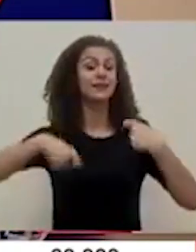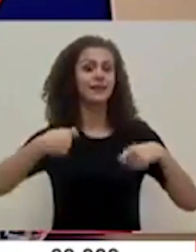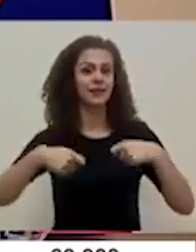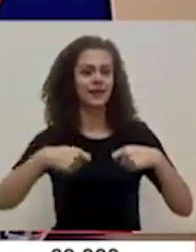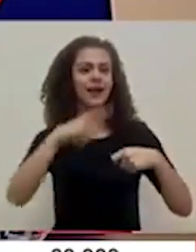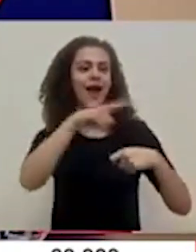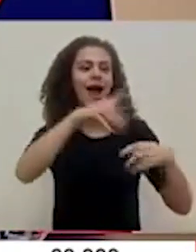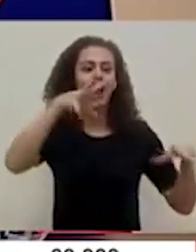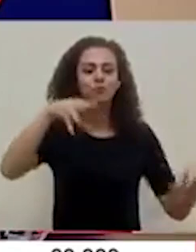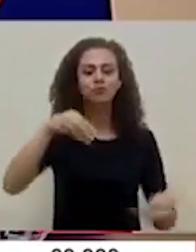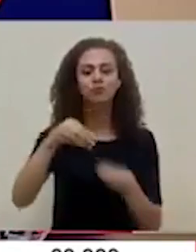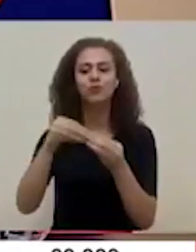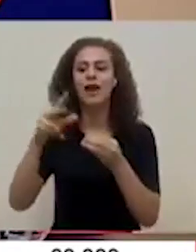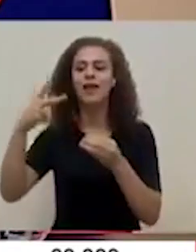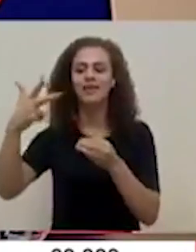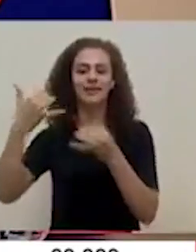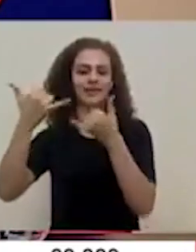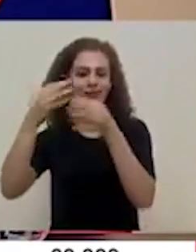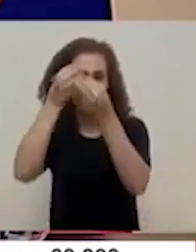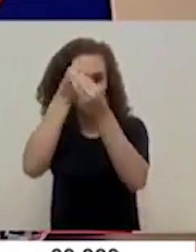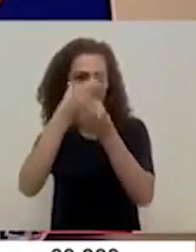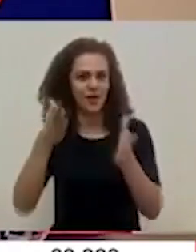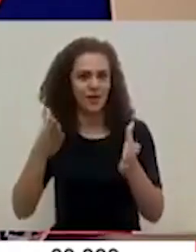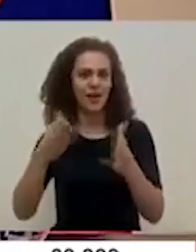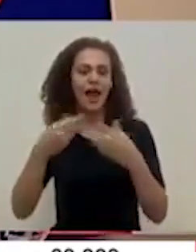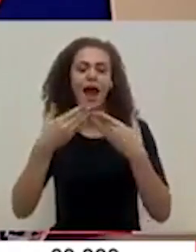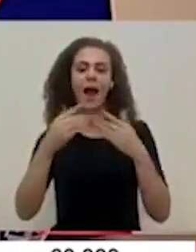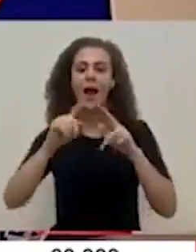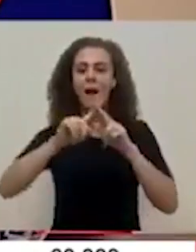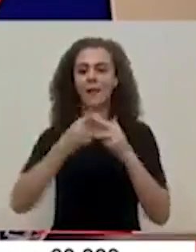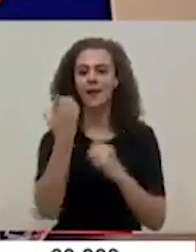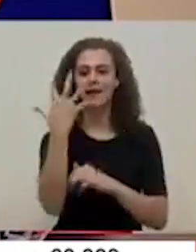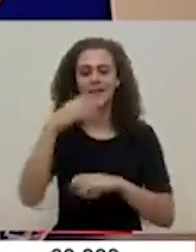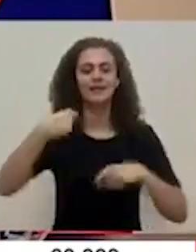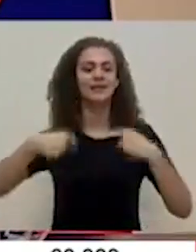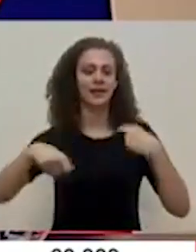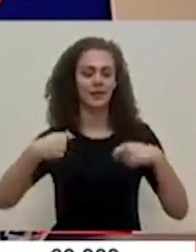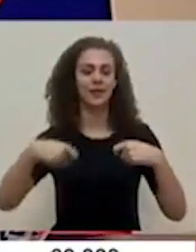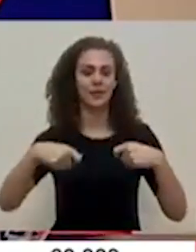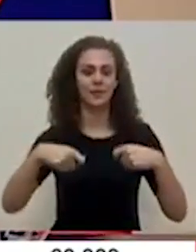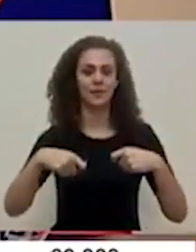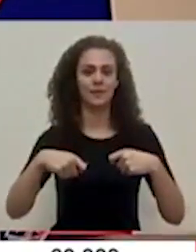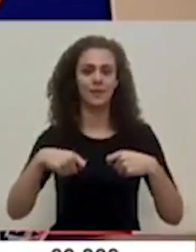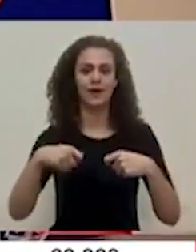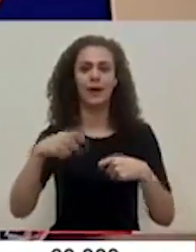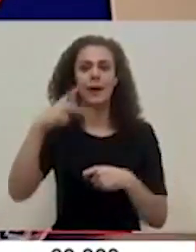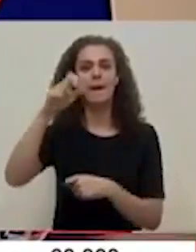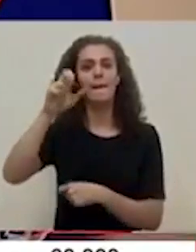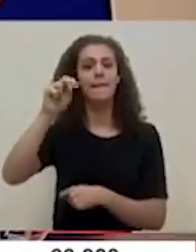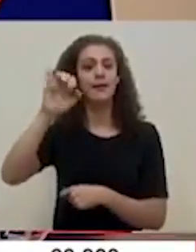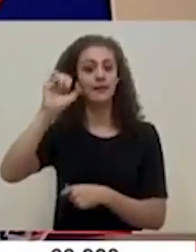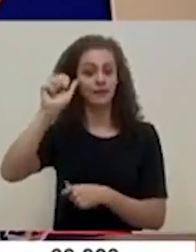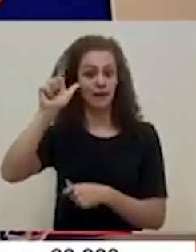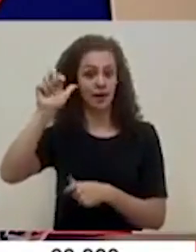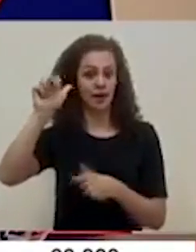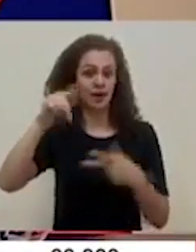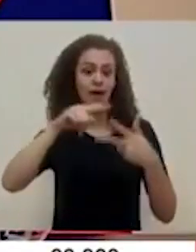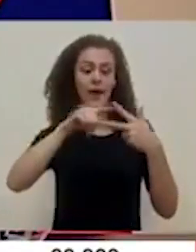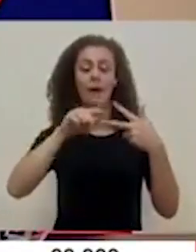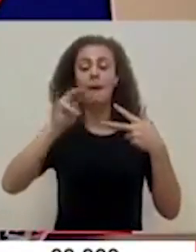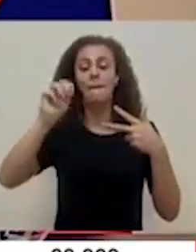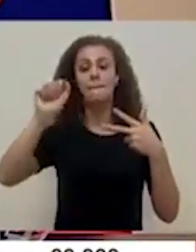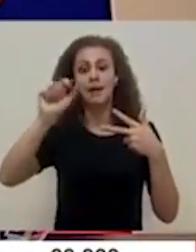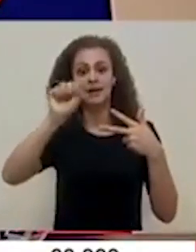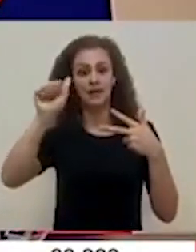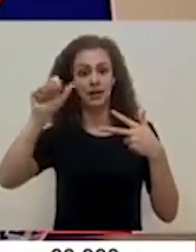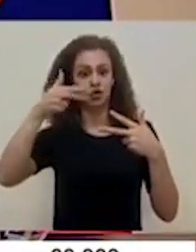se unen a los otros tres que ya habíamos anunciado a partir del 15 de septiembre, que son Pensilvania, Massachusetts y Colorado,